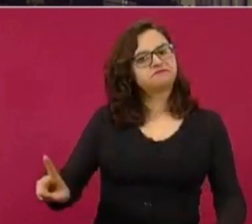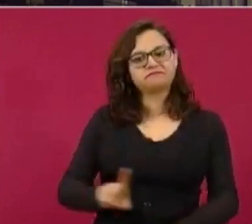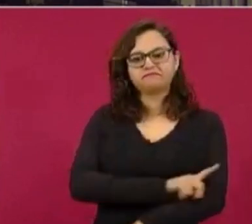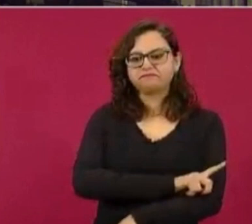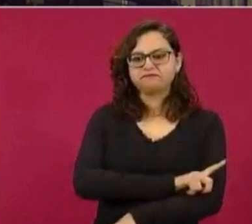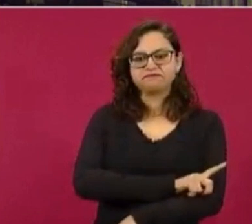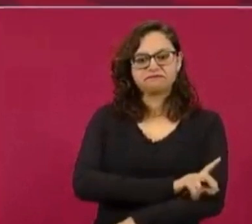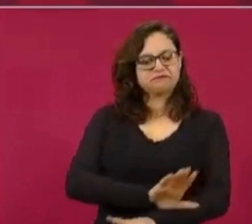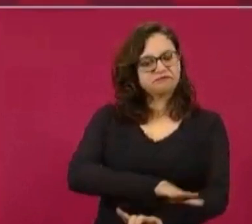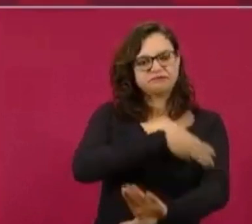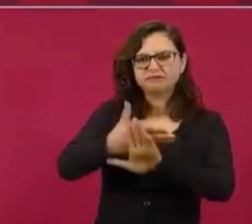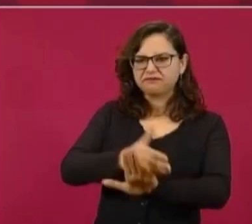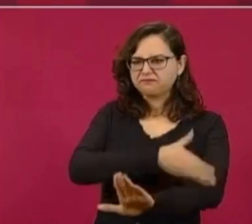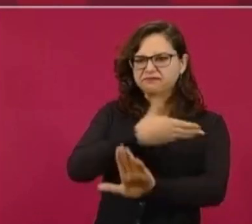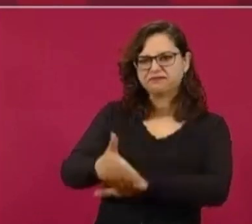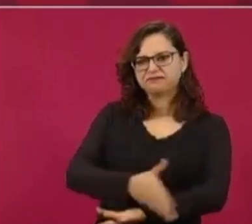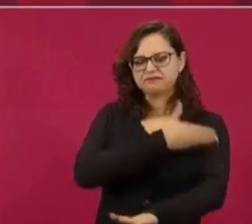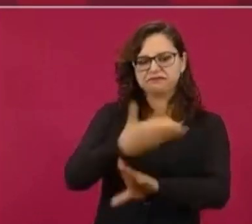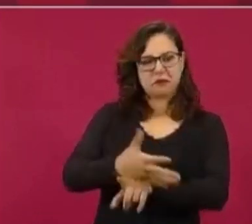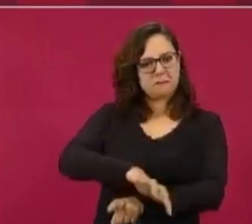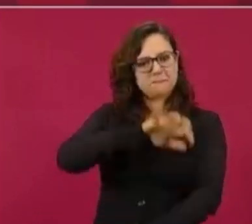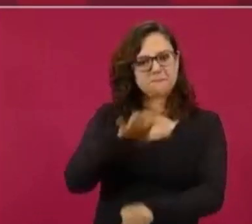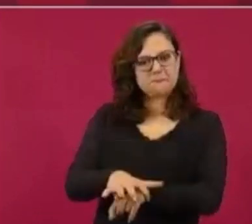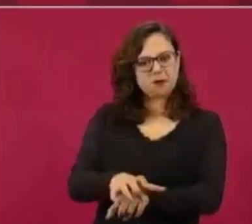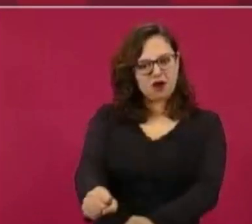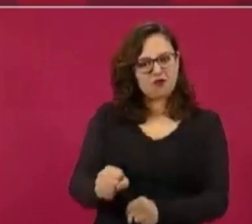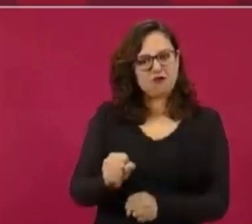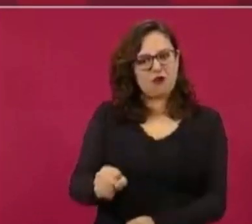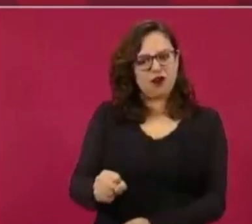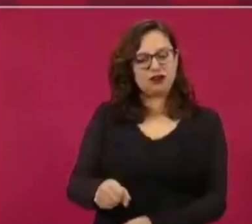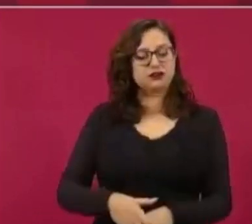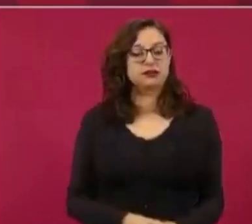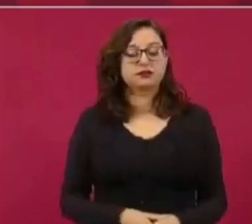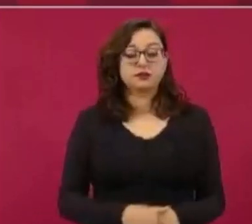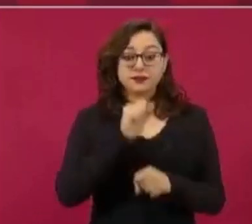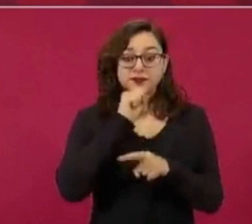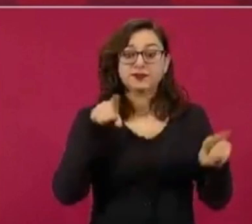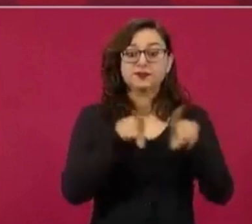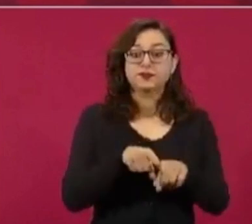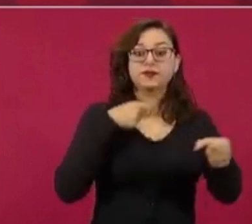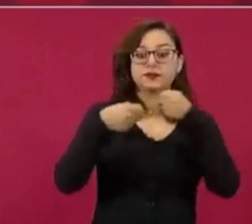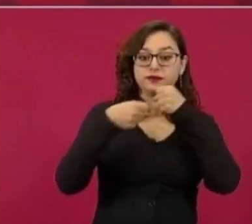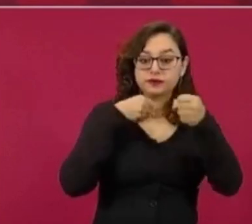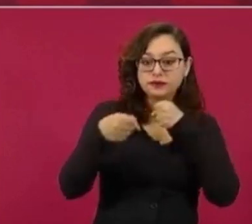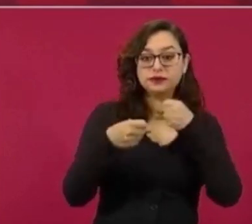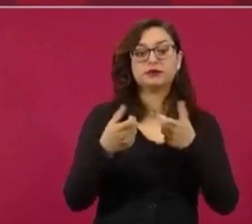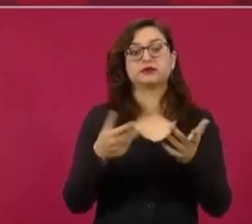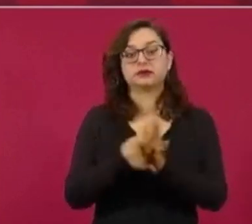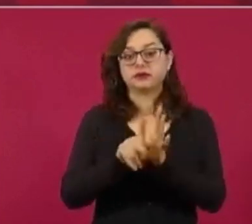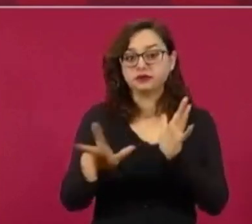Y a darle fuerte, a darle fuerte y los medios, el